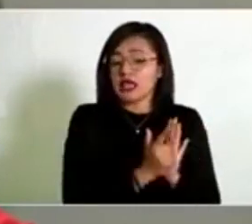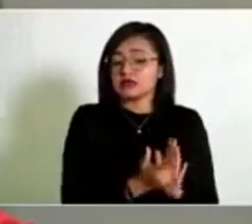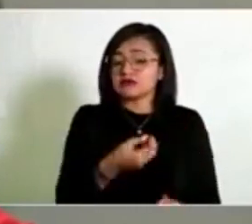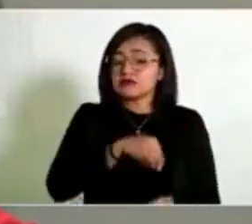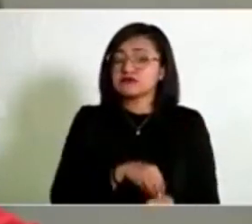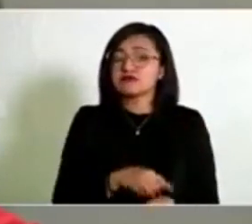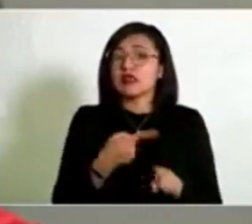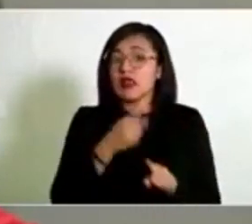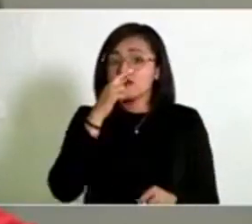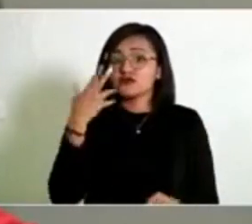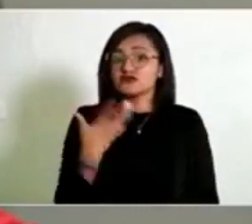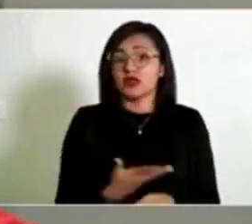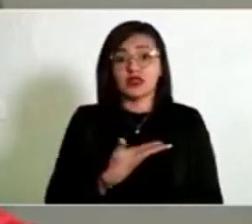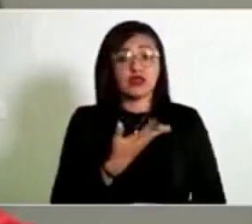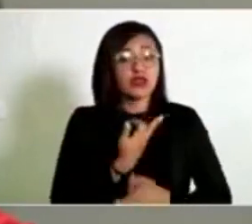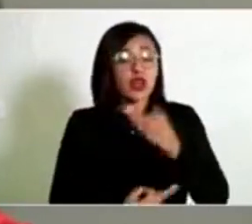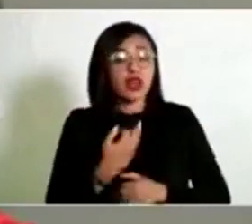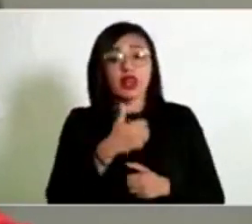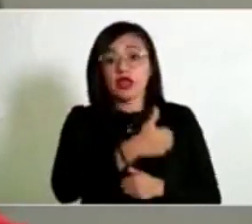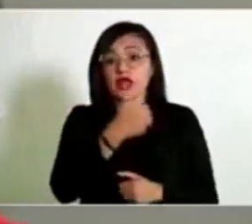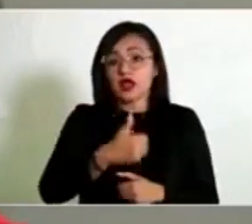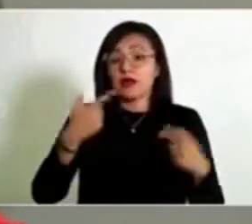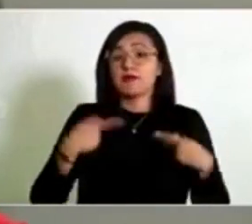y con la responsabilidad que tenemos todos y cada uno de los servidores públicos.